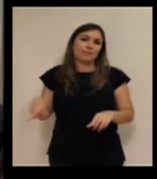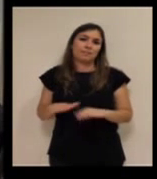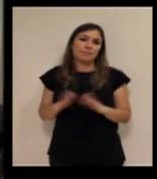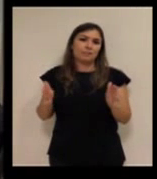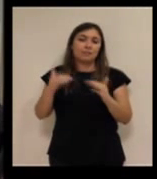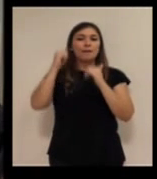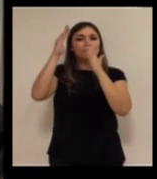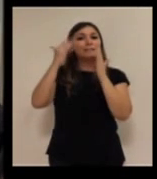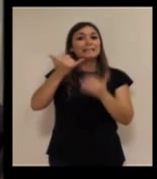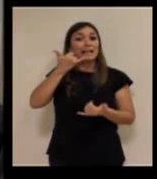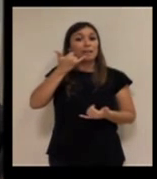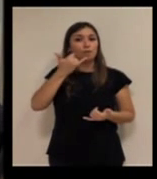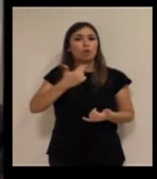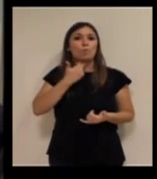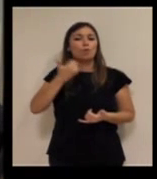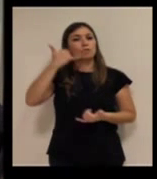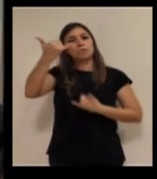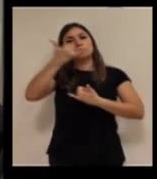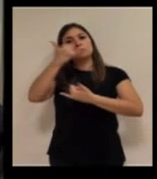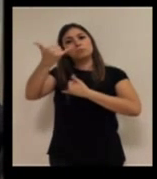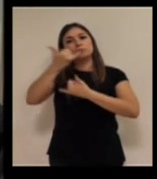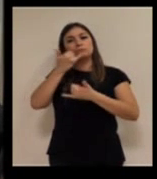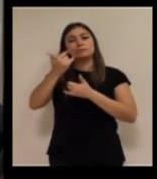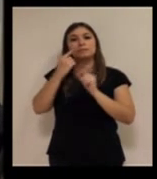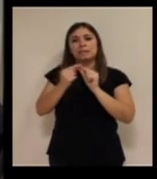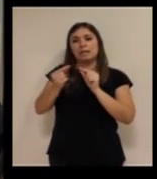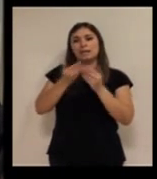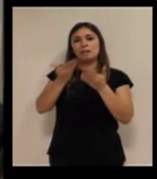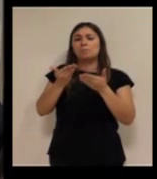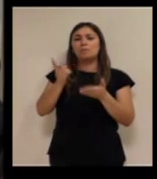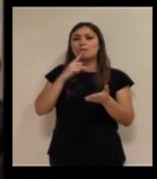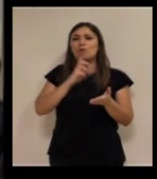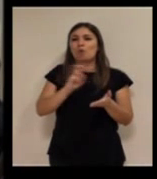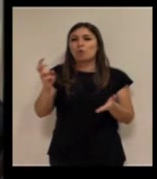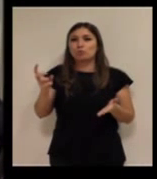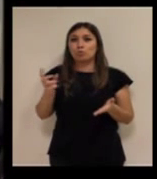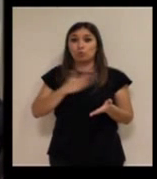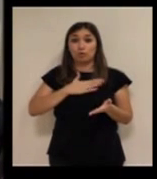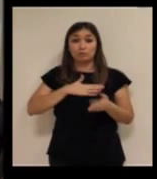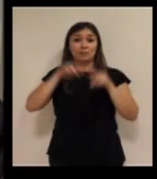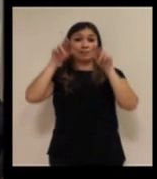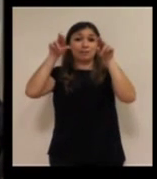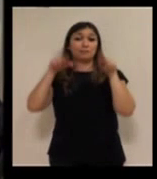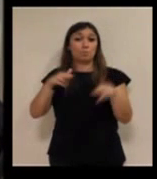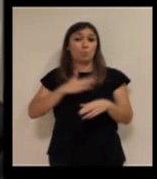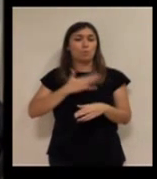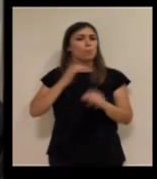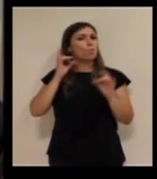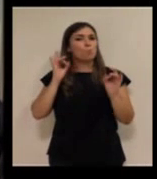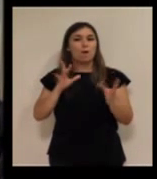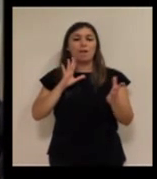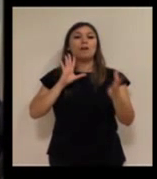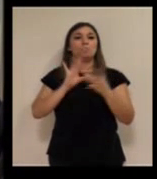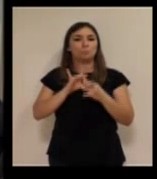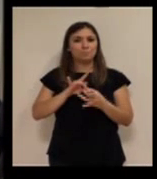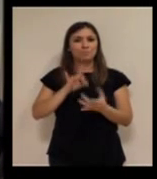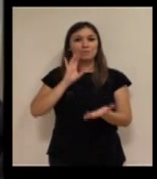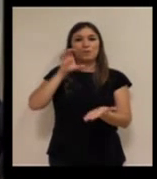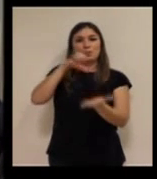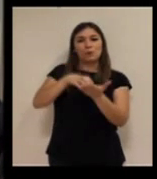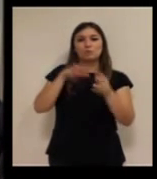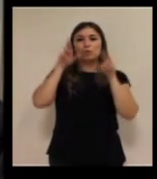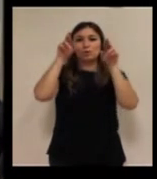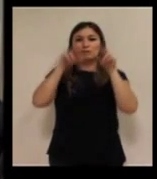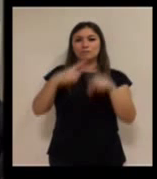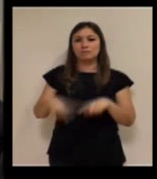fluye de una manera diferente no sólo en la atención telefónica con los usuarios de teleasistencia sino que bueno nosotros en las residencias también nos ocurre